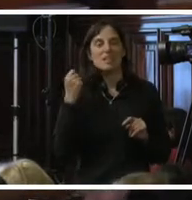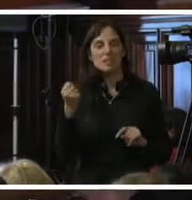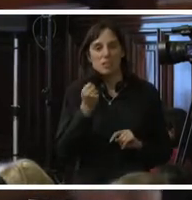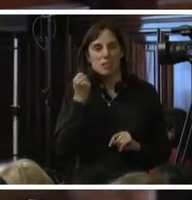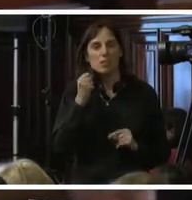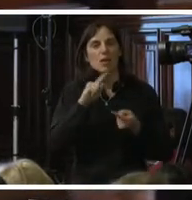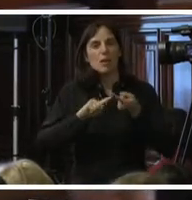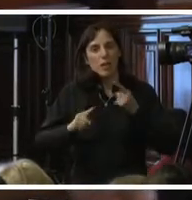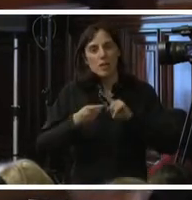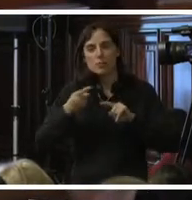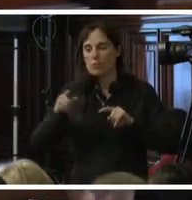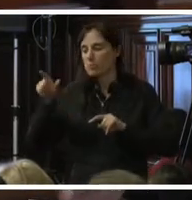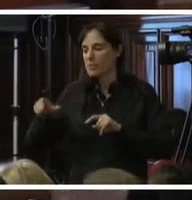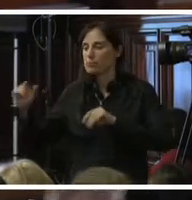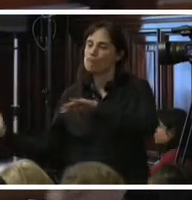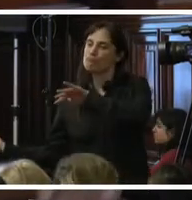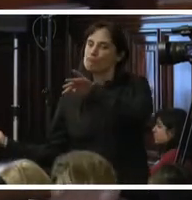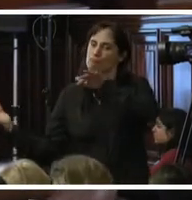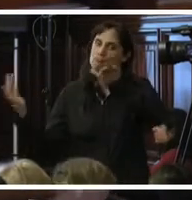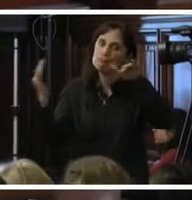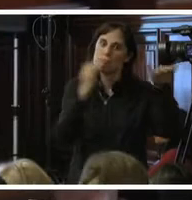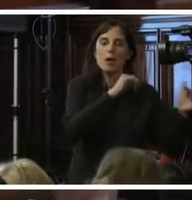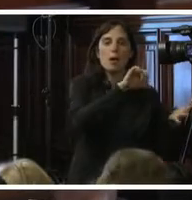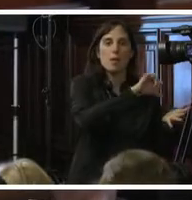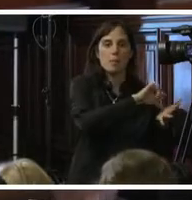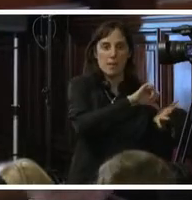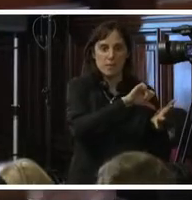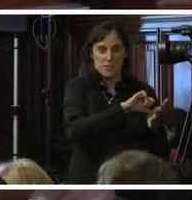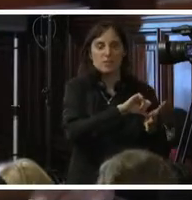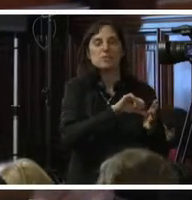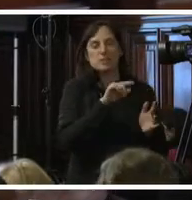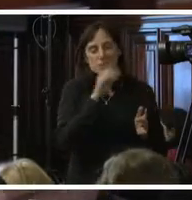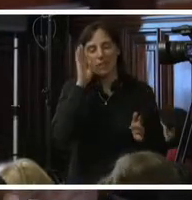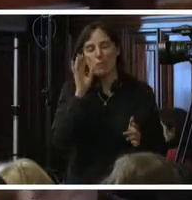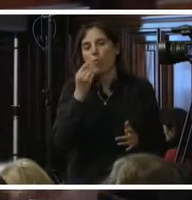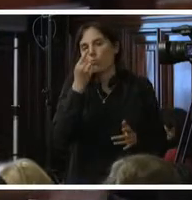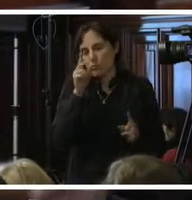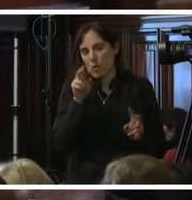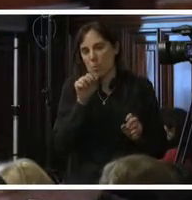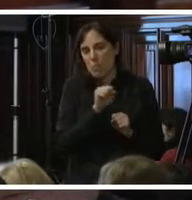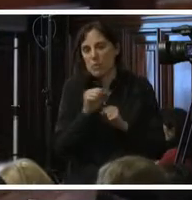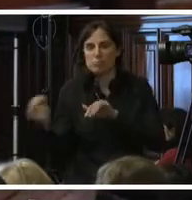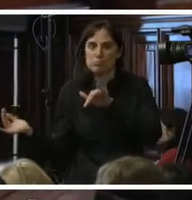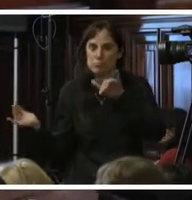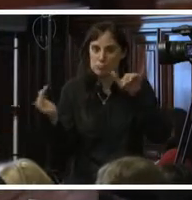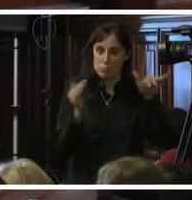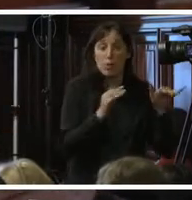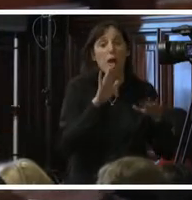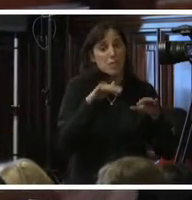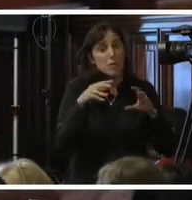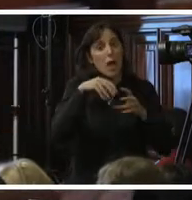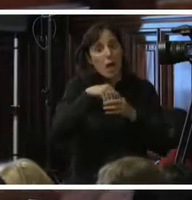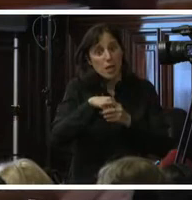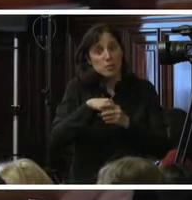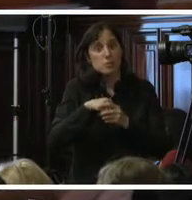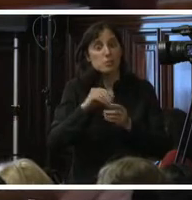tiene con la migración, que es simplemente una de las tantas aristas, porque por supuesto se da con otros procesos internos que pudieran